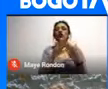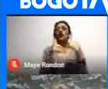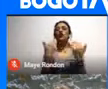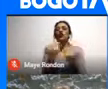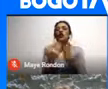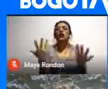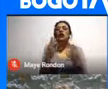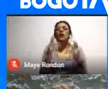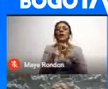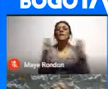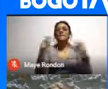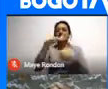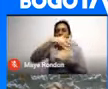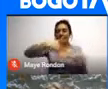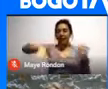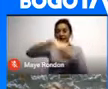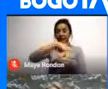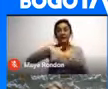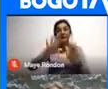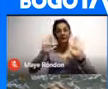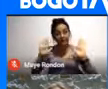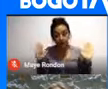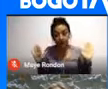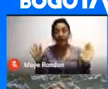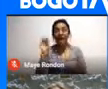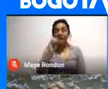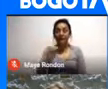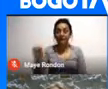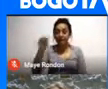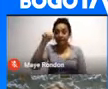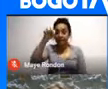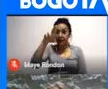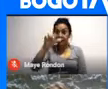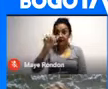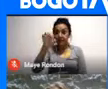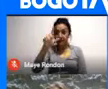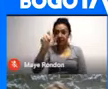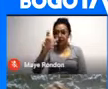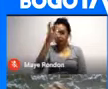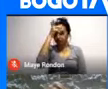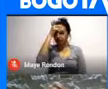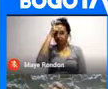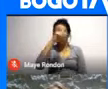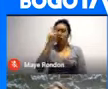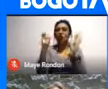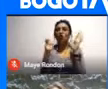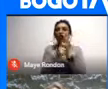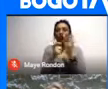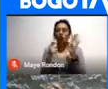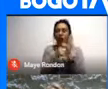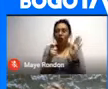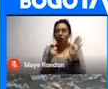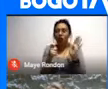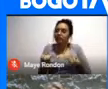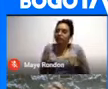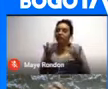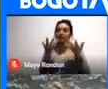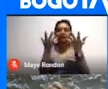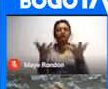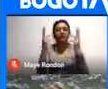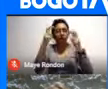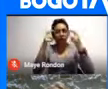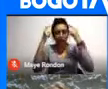Cundinamarca Así chicos que estamos María del Pilar tiene todo el conocimiento Del mundo y nos va a brindar ese conocimiento